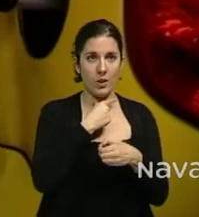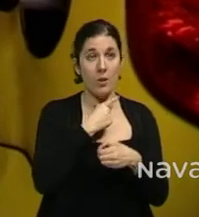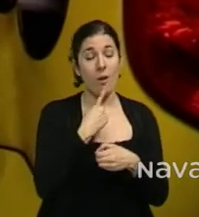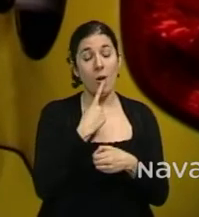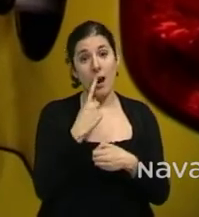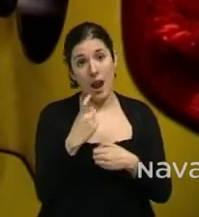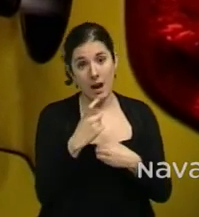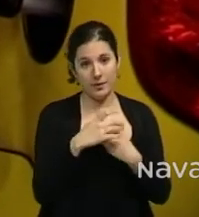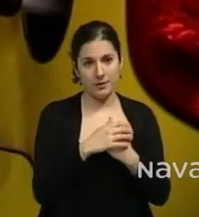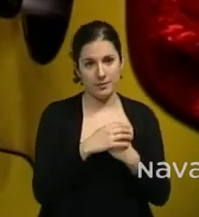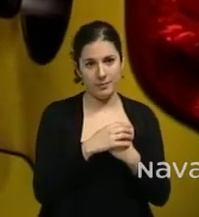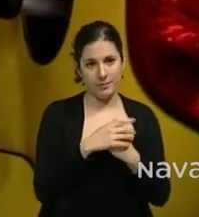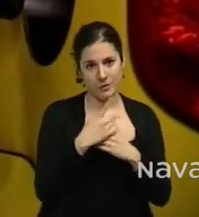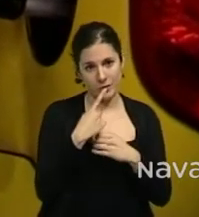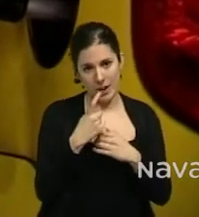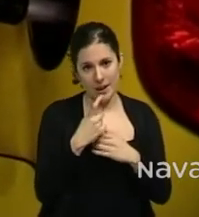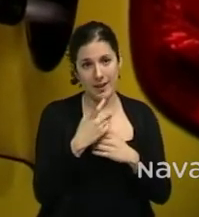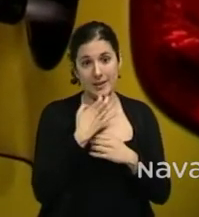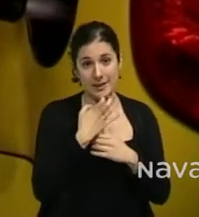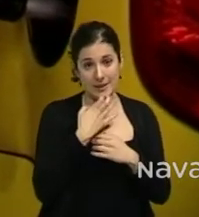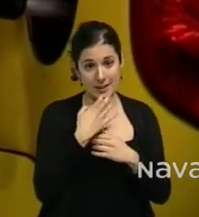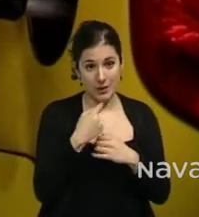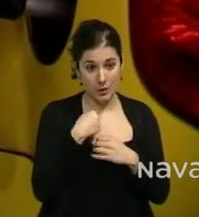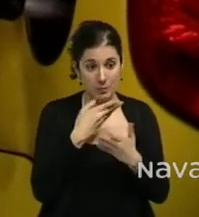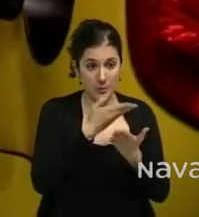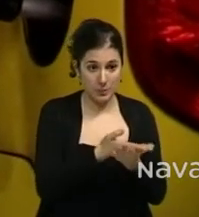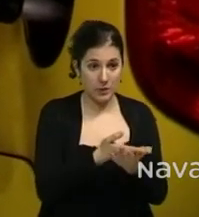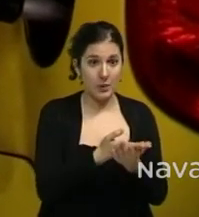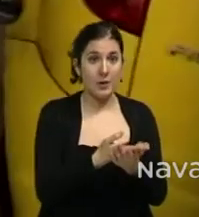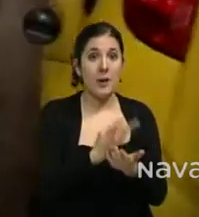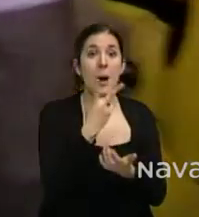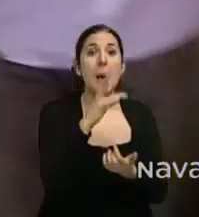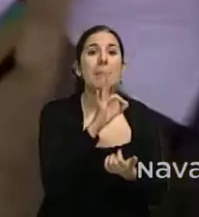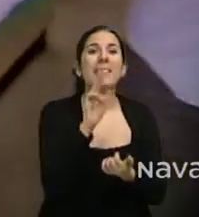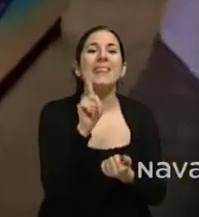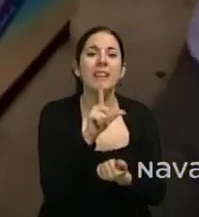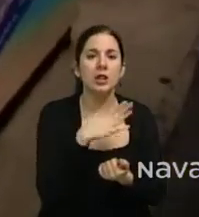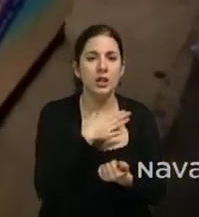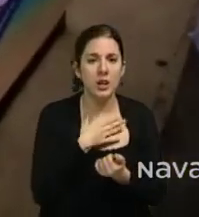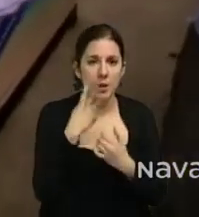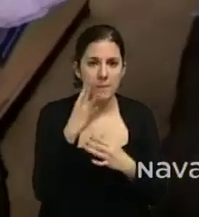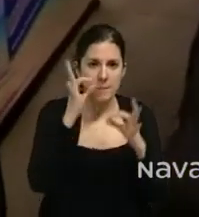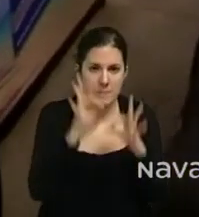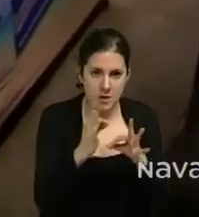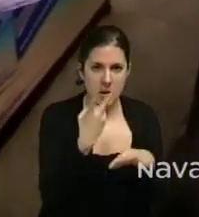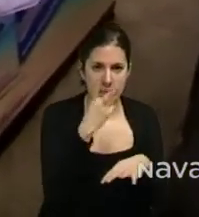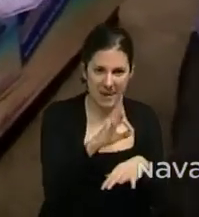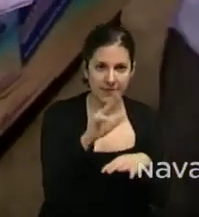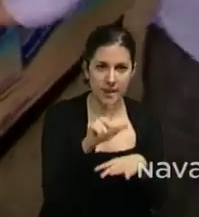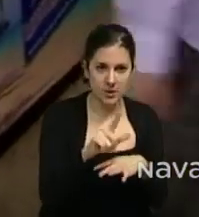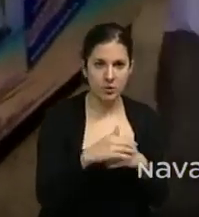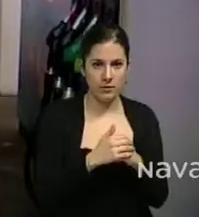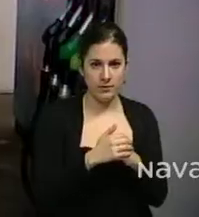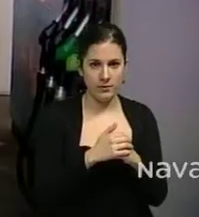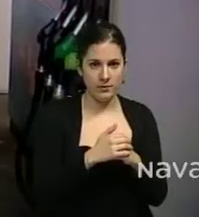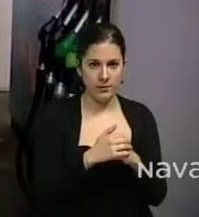entender y saber que cuando pedimos que nos suministren 20 litros sean exactamente 20 litros y que la diferencia respecto a